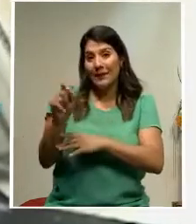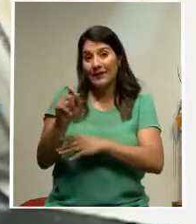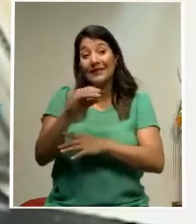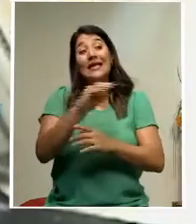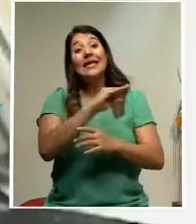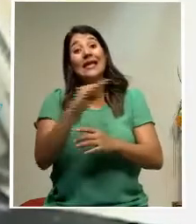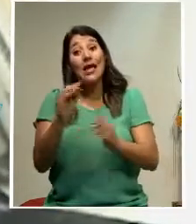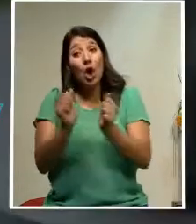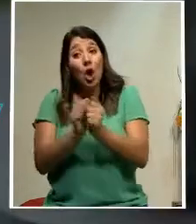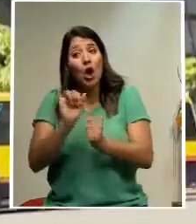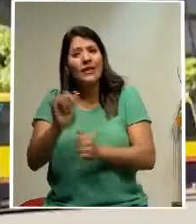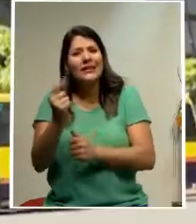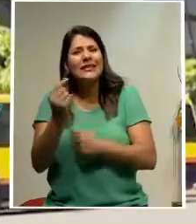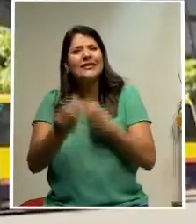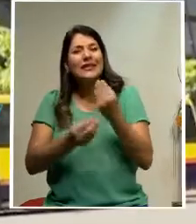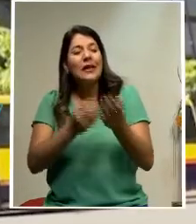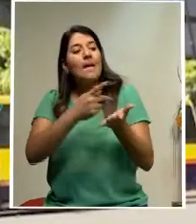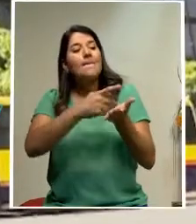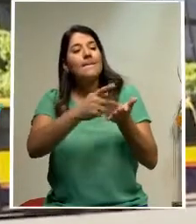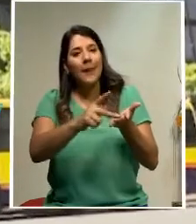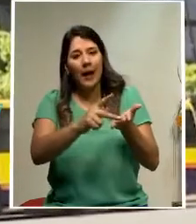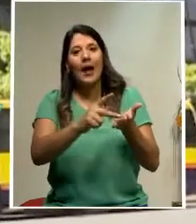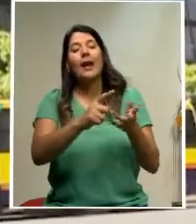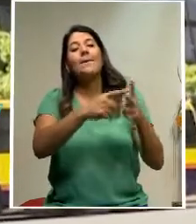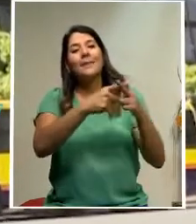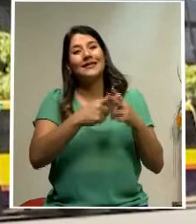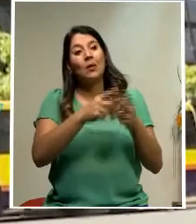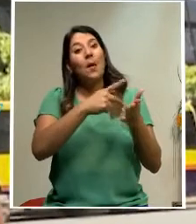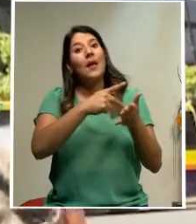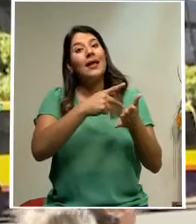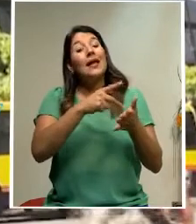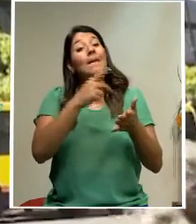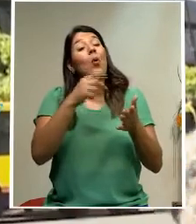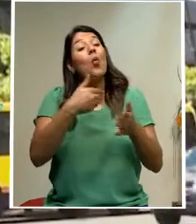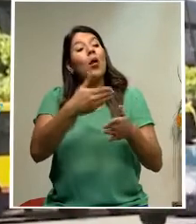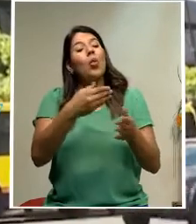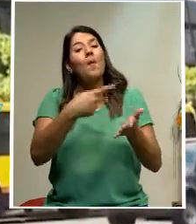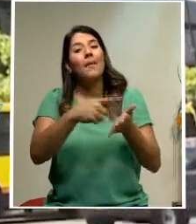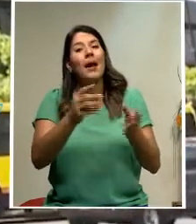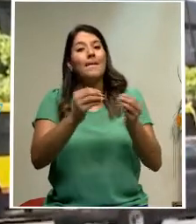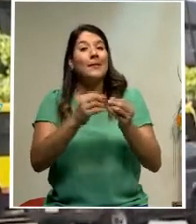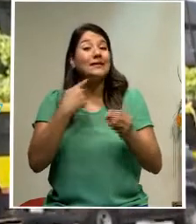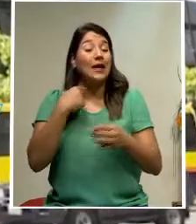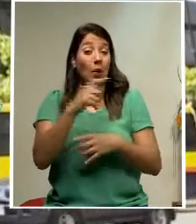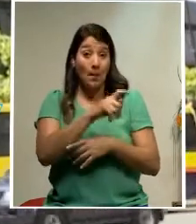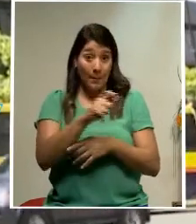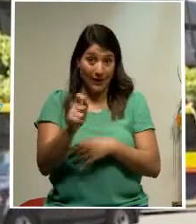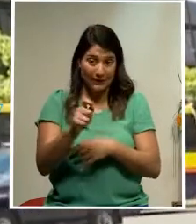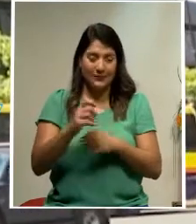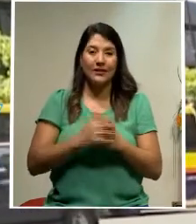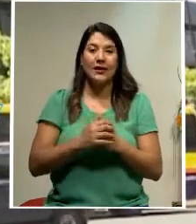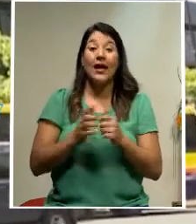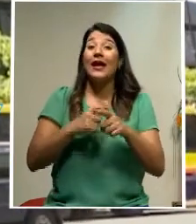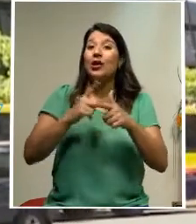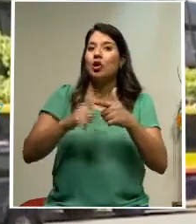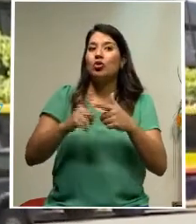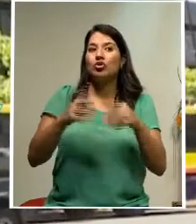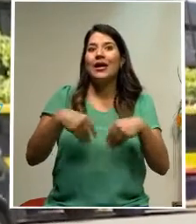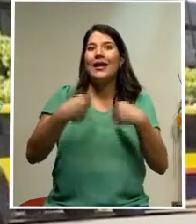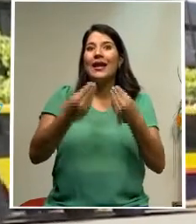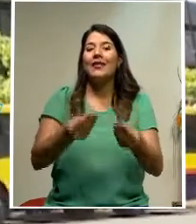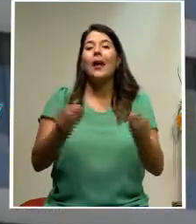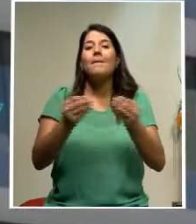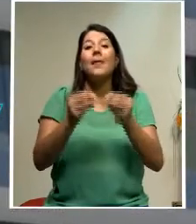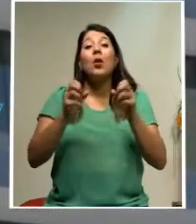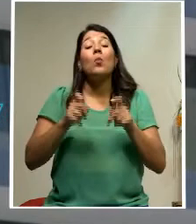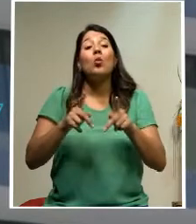economía del país. Elian Villegas, ministro de Hacienda, afirmó que su aprobación le daría al gobierno más posibilidades para hacer frente a